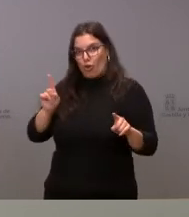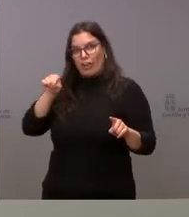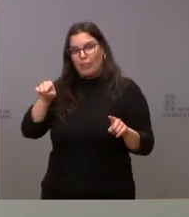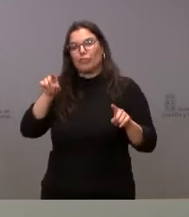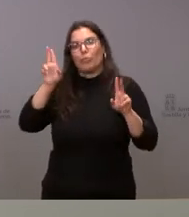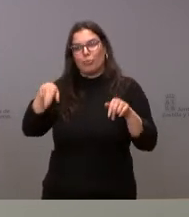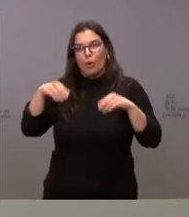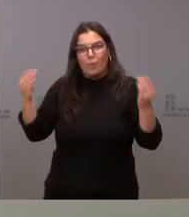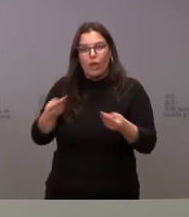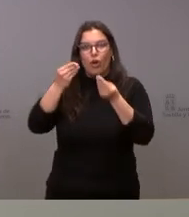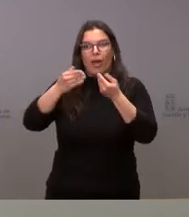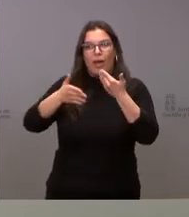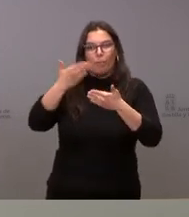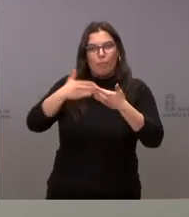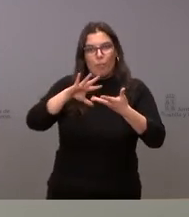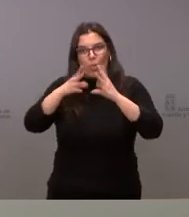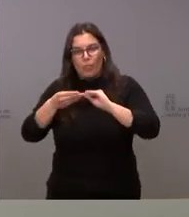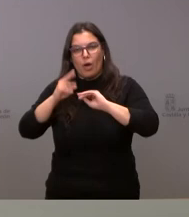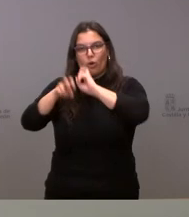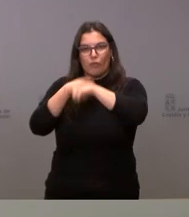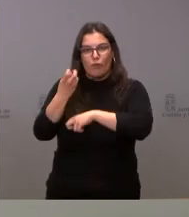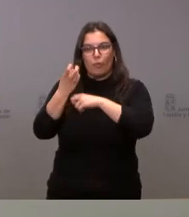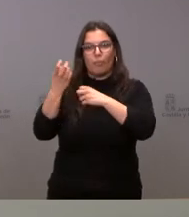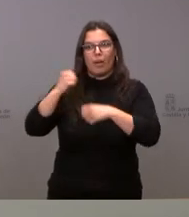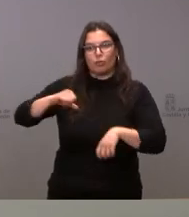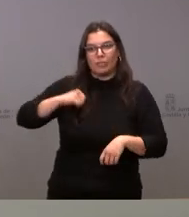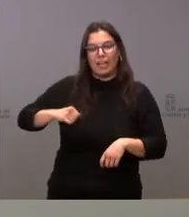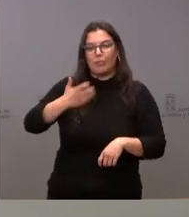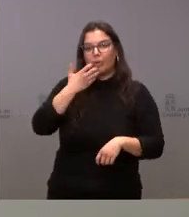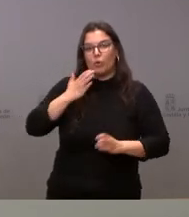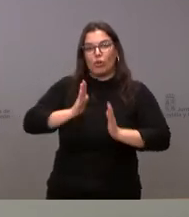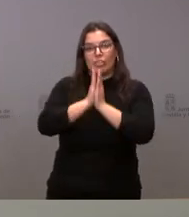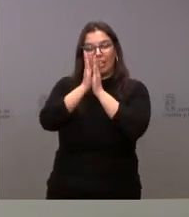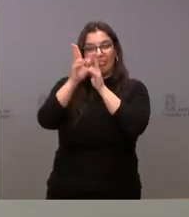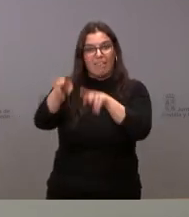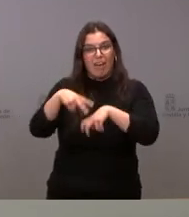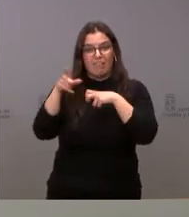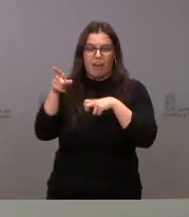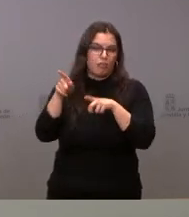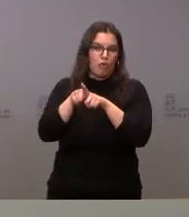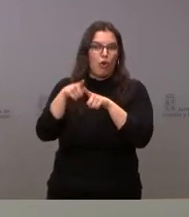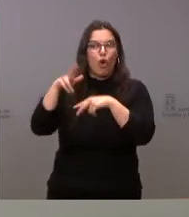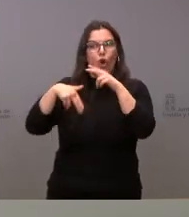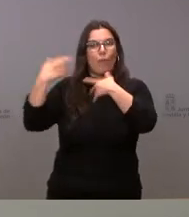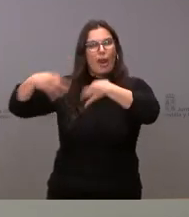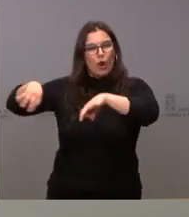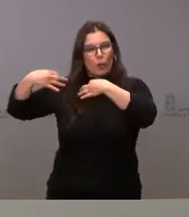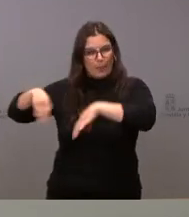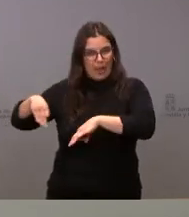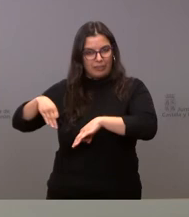que ver con la mejora modernización reforma integral del hospital Santa Barbara es una obra digamos ordinaria dentro de lo que es